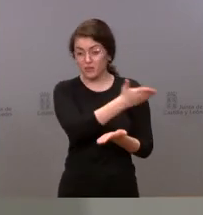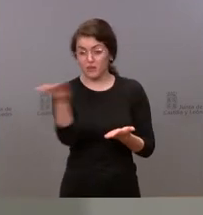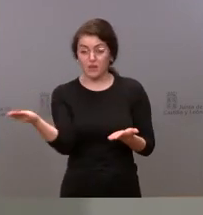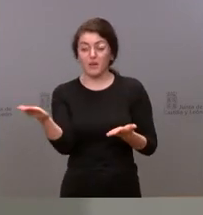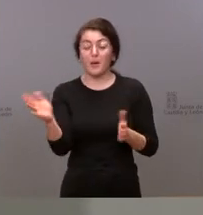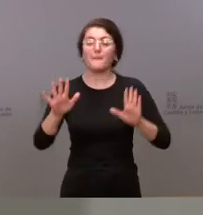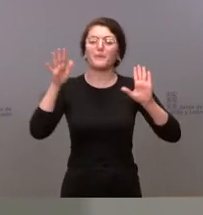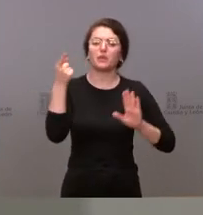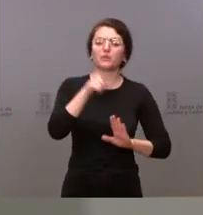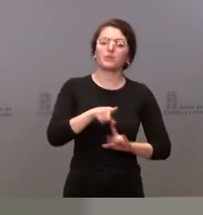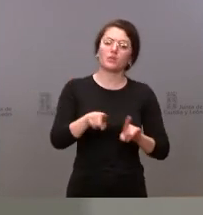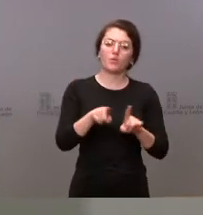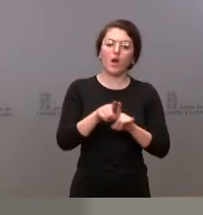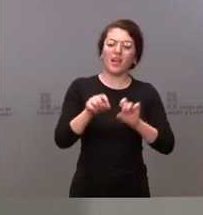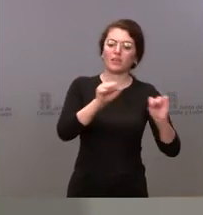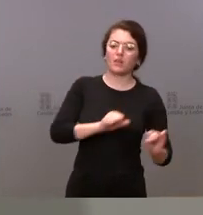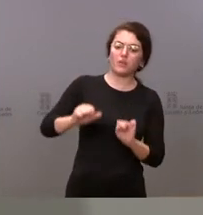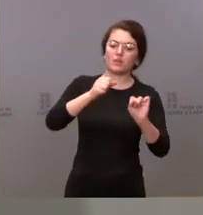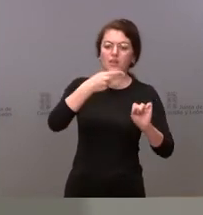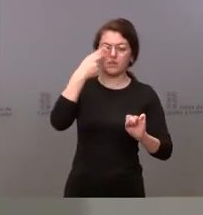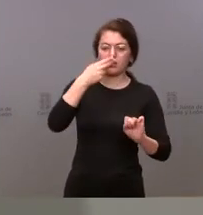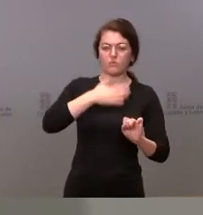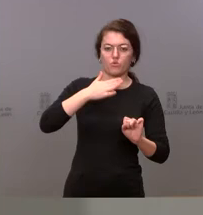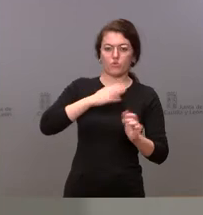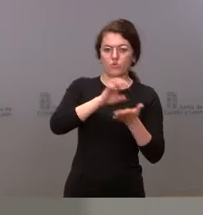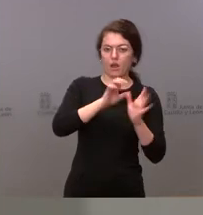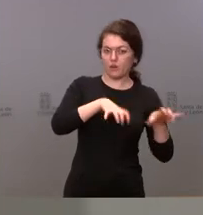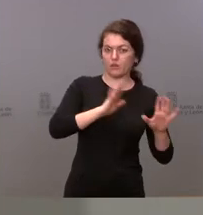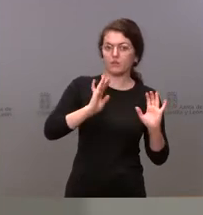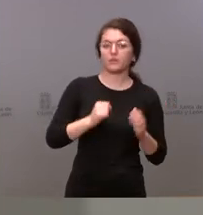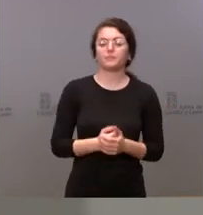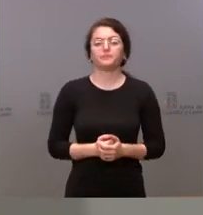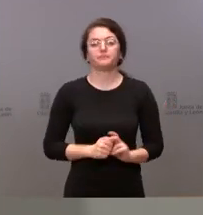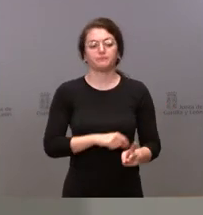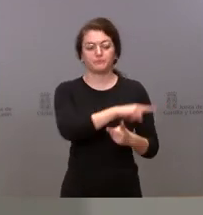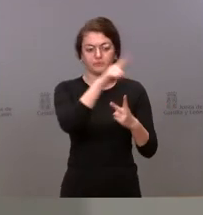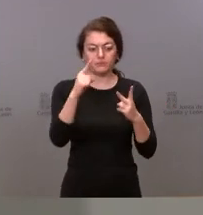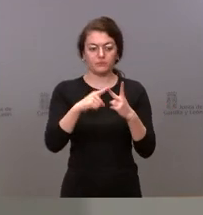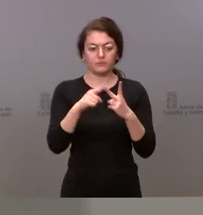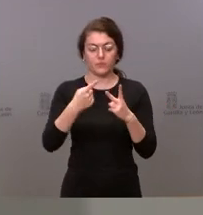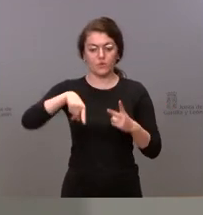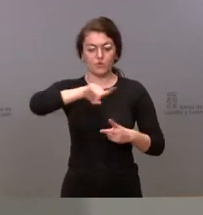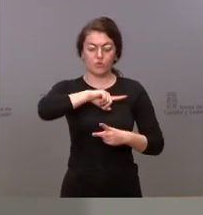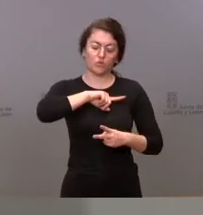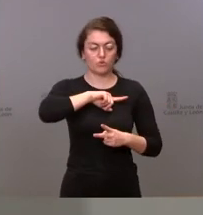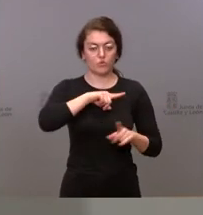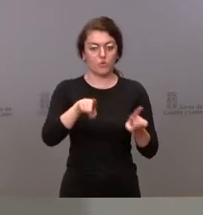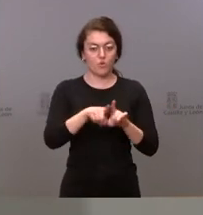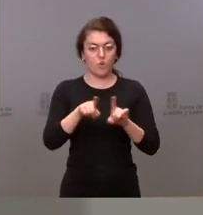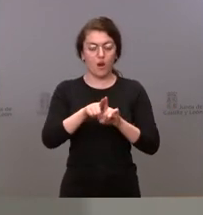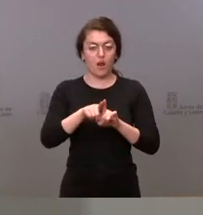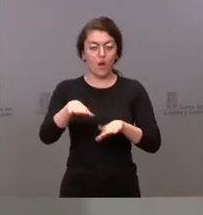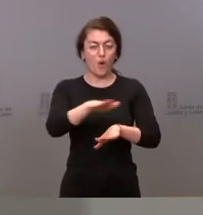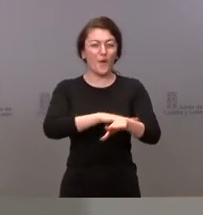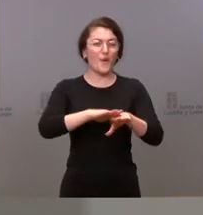de defensa del interés propio de Castilla y León y en segundo lugar nosotros como les he dicho somos un gobierno de diálogo no